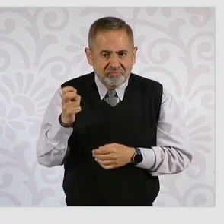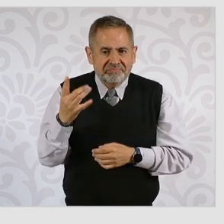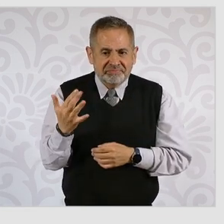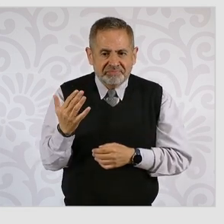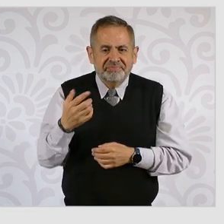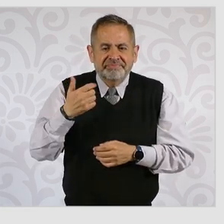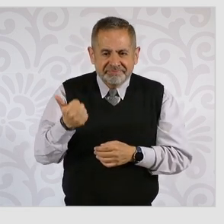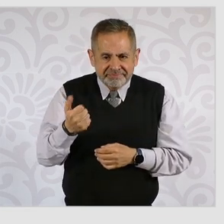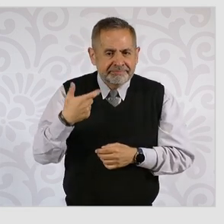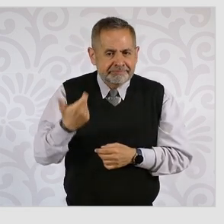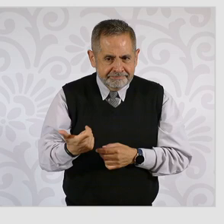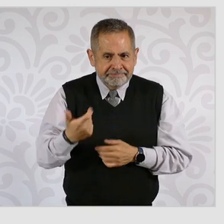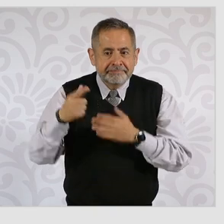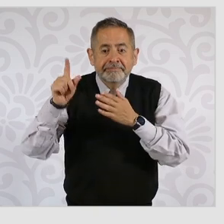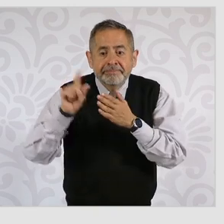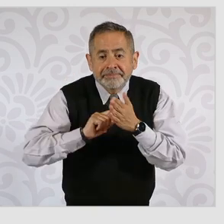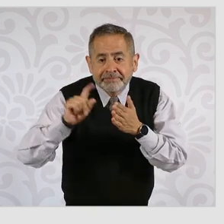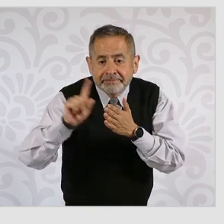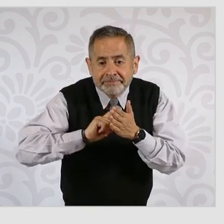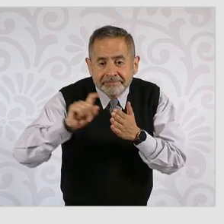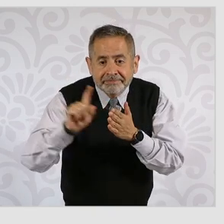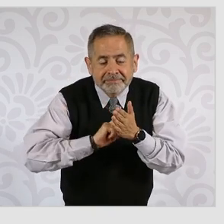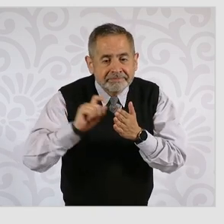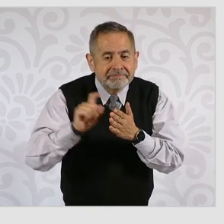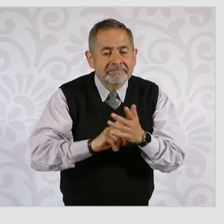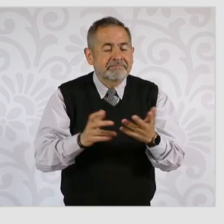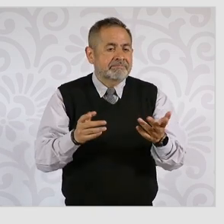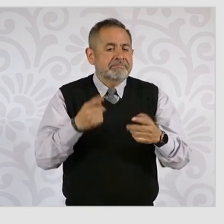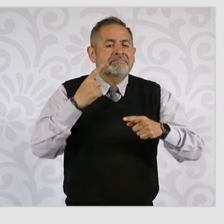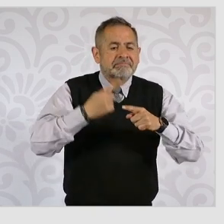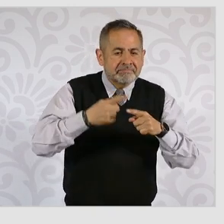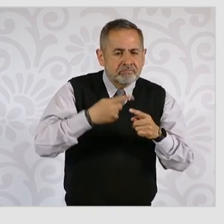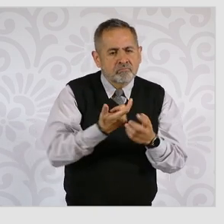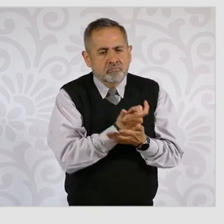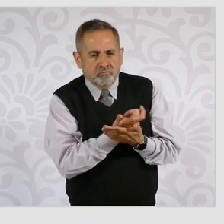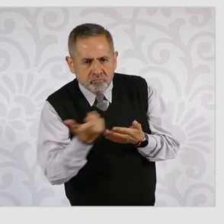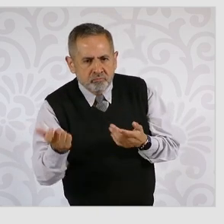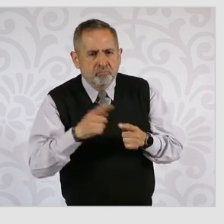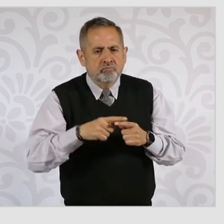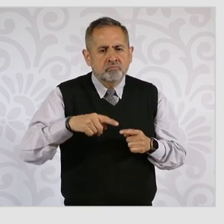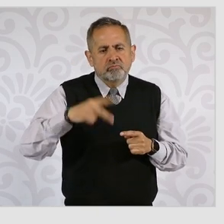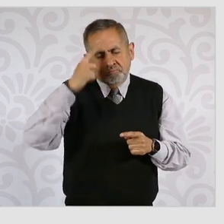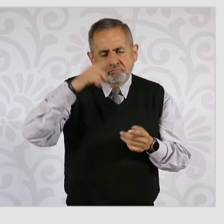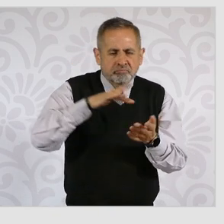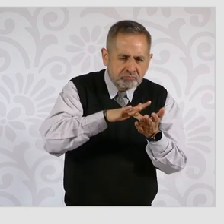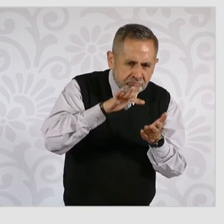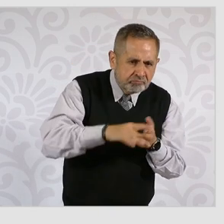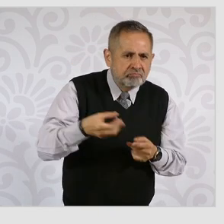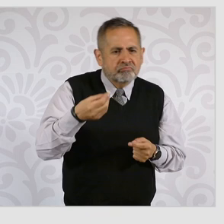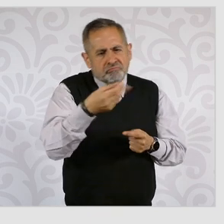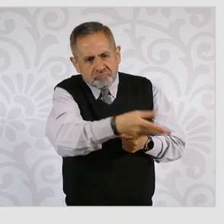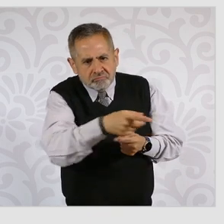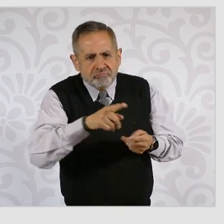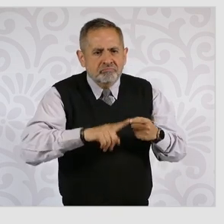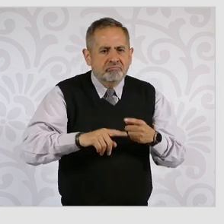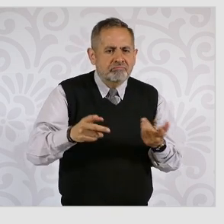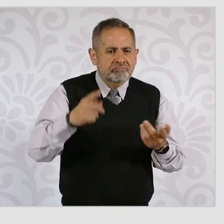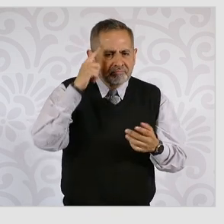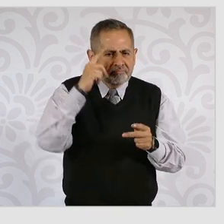pesos mensuales, que contempla el sueldo base, la compensación, las prescripciones de